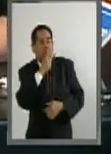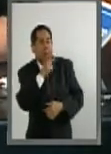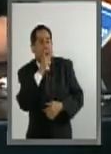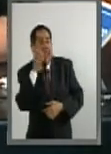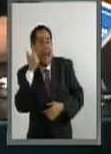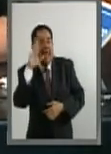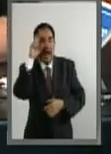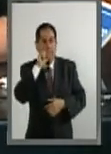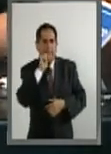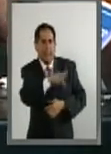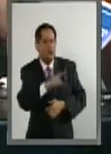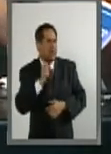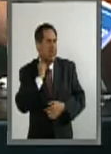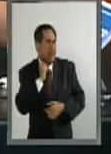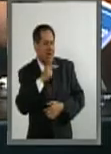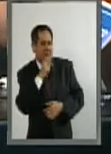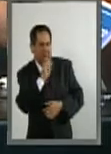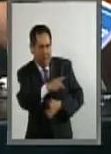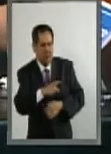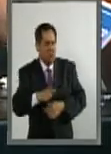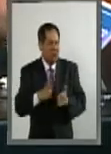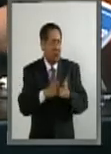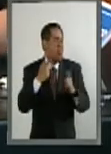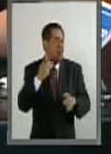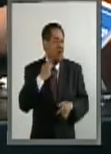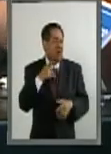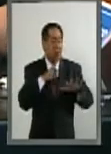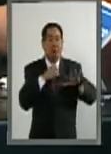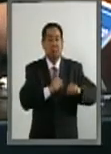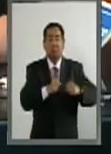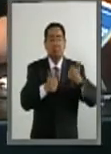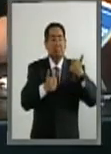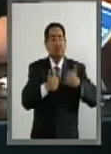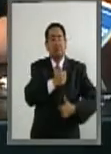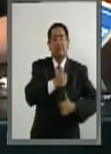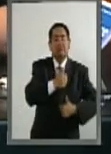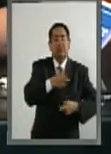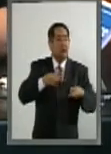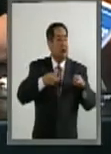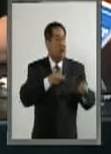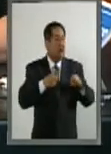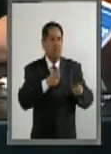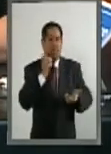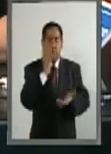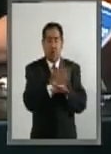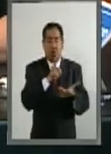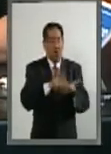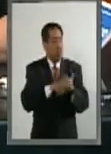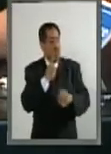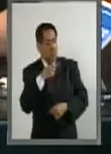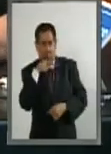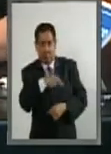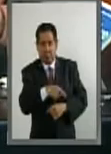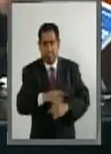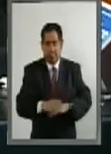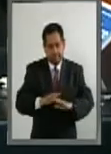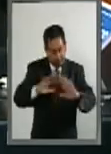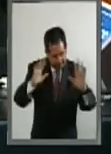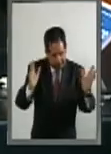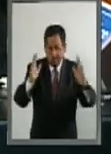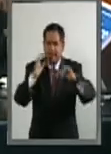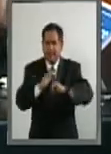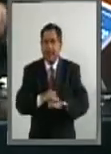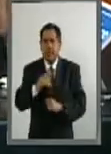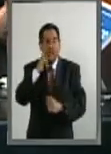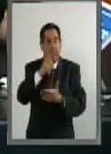ese partido, senadora. Cuando la delincuencia estaba sometida al gobierno único que existía. No es cierto que en la